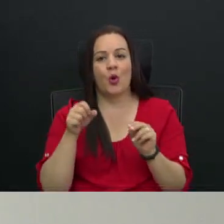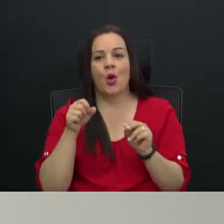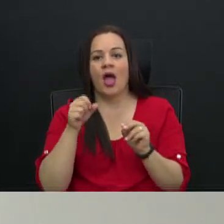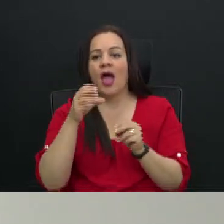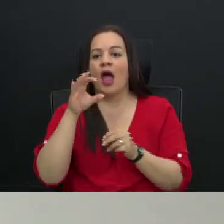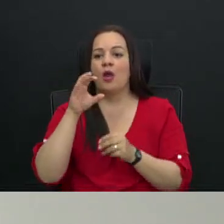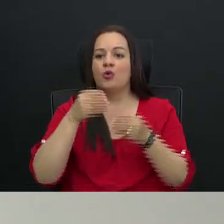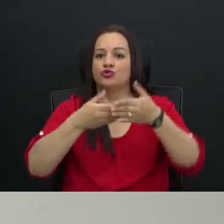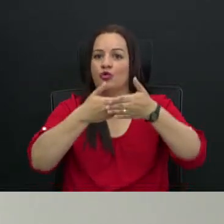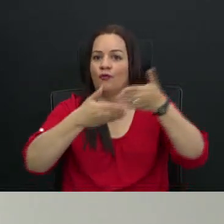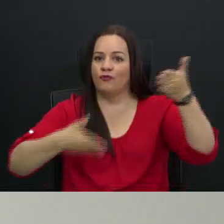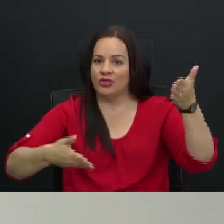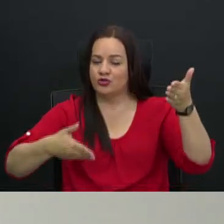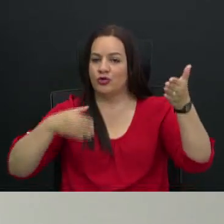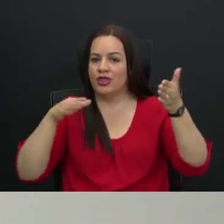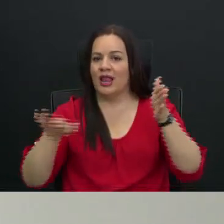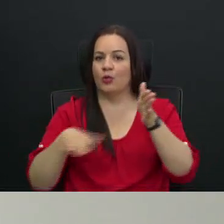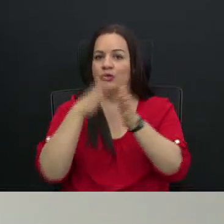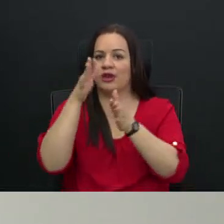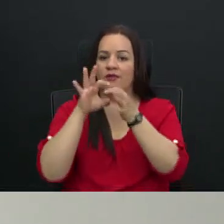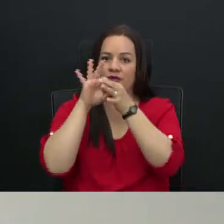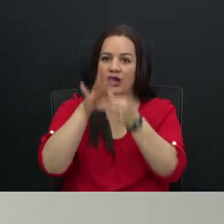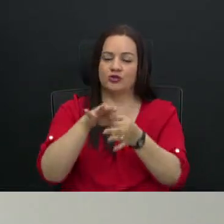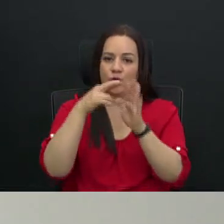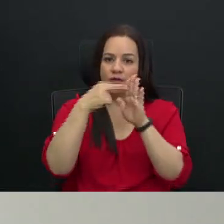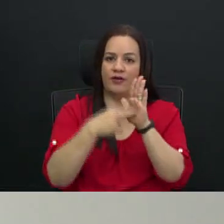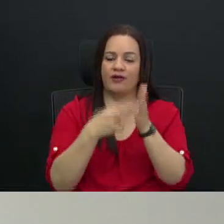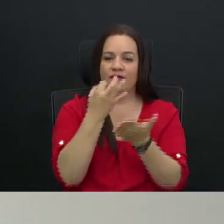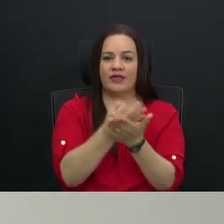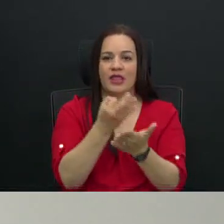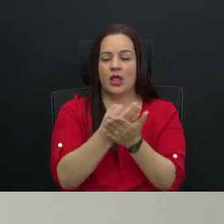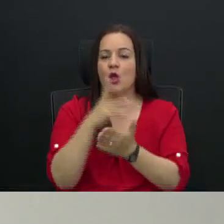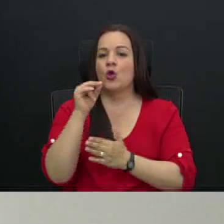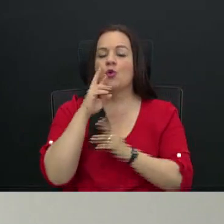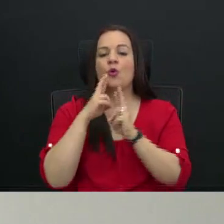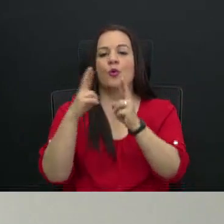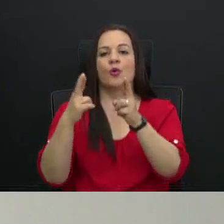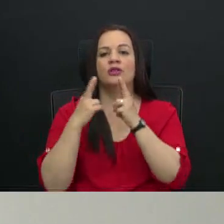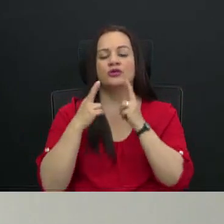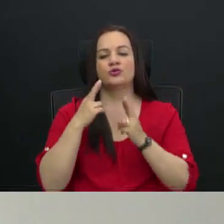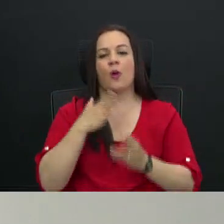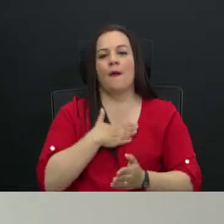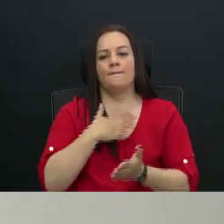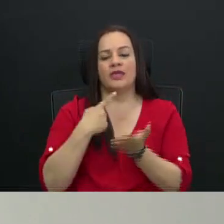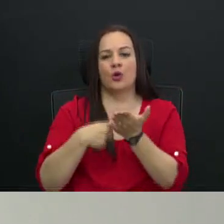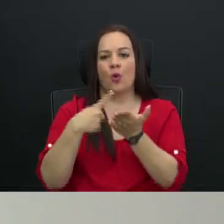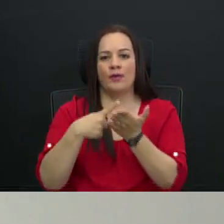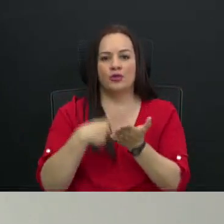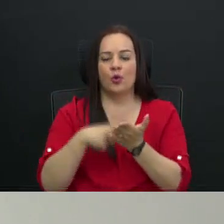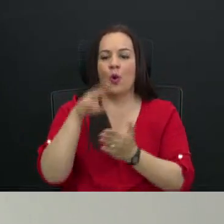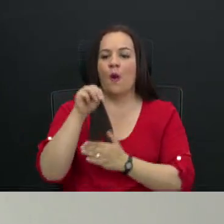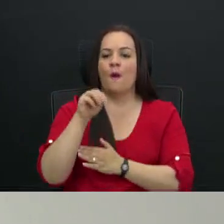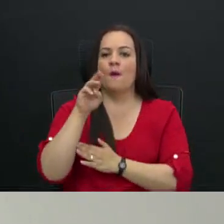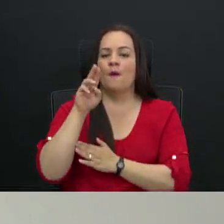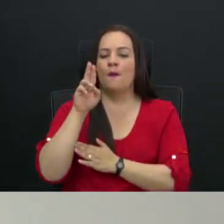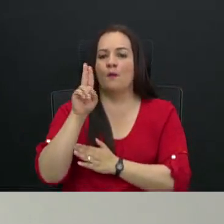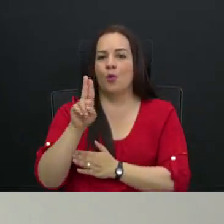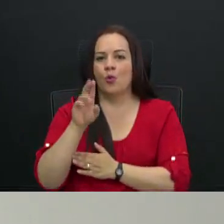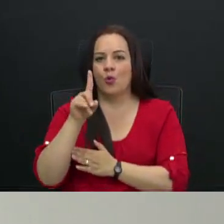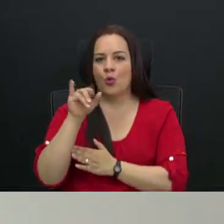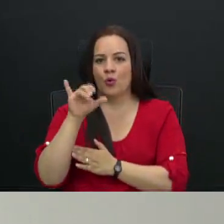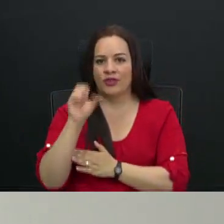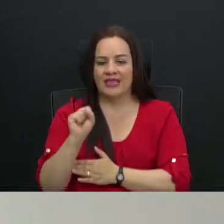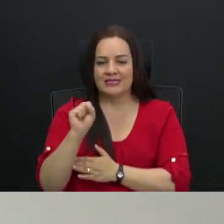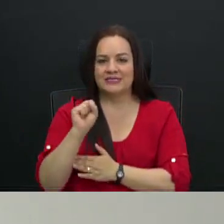la Contraloría sobre la regla fiscal. No contestó mi comentario sobre Moody's y sobre lo que